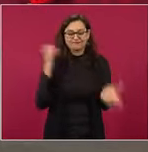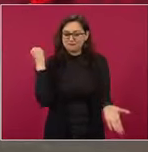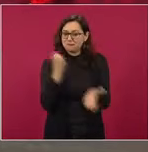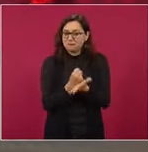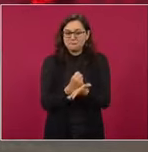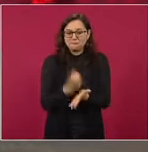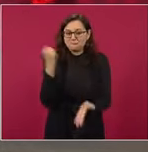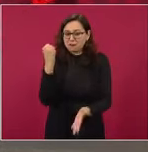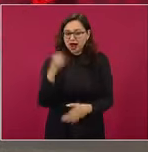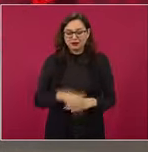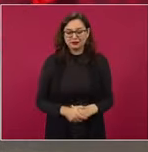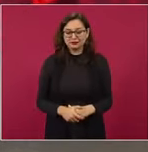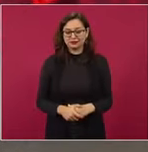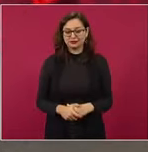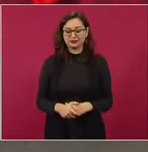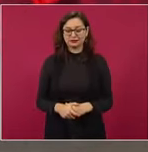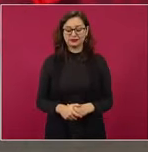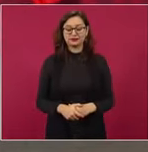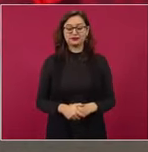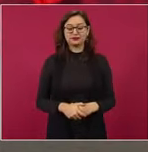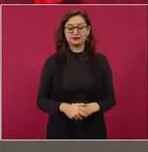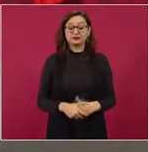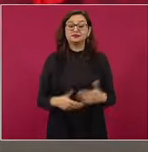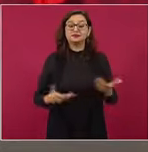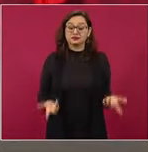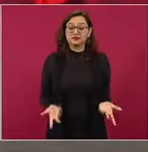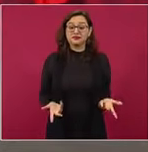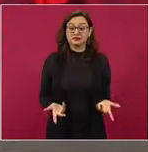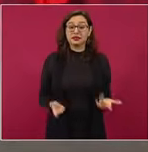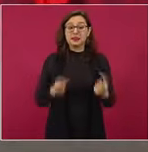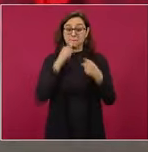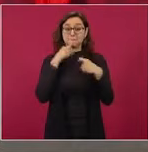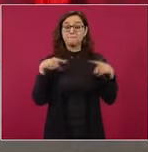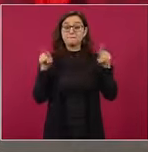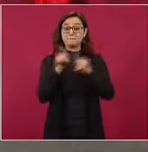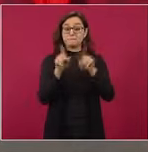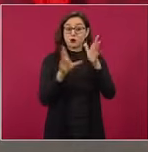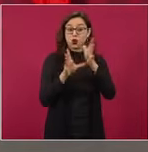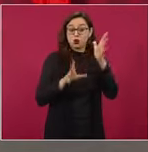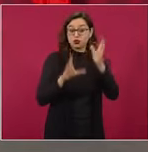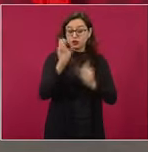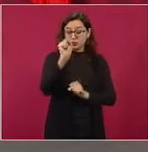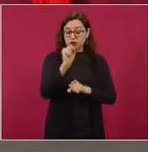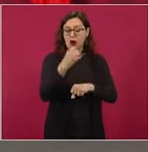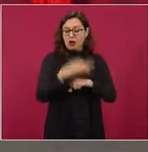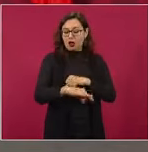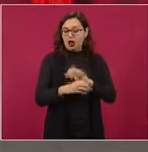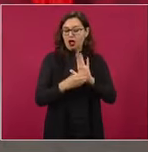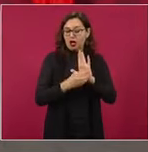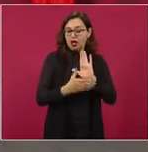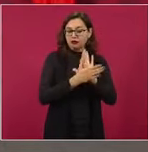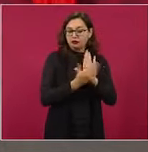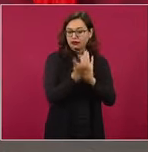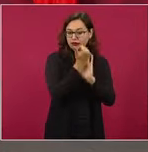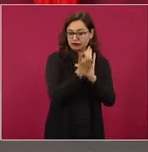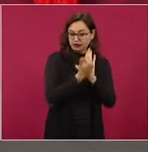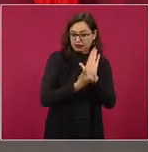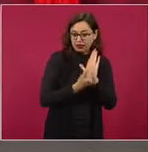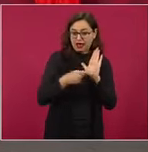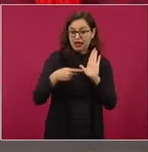Constitución y además hay un transitorio en la Constitución donde se establece que